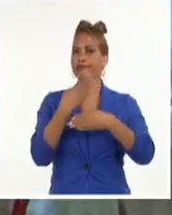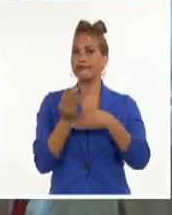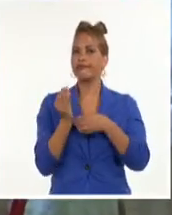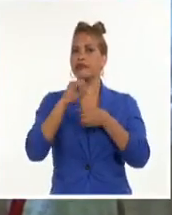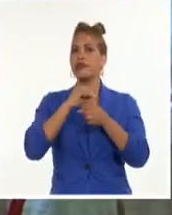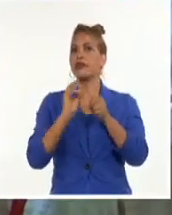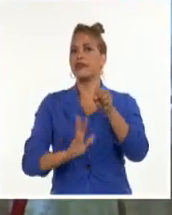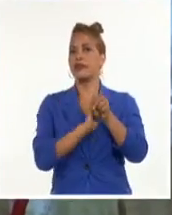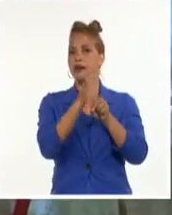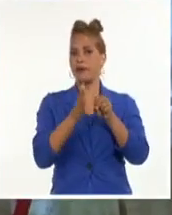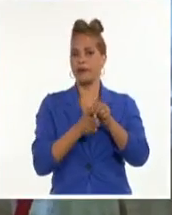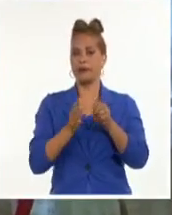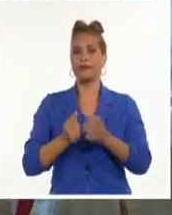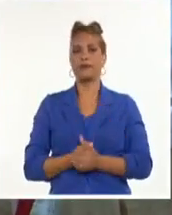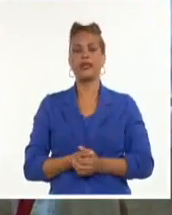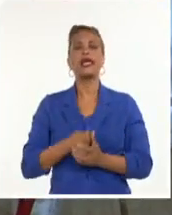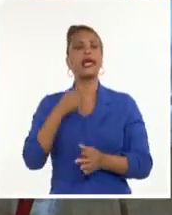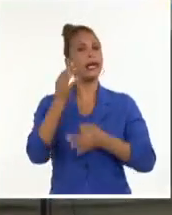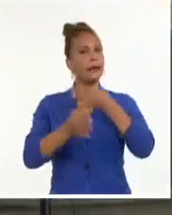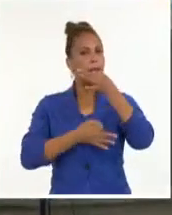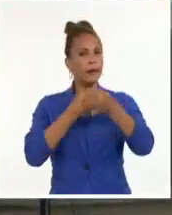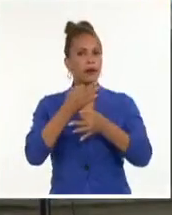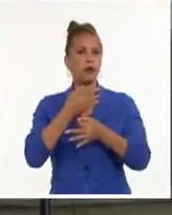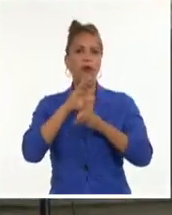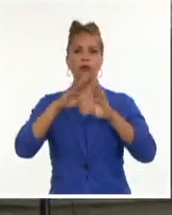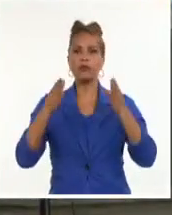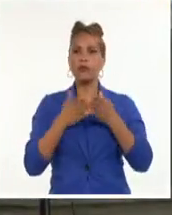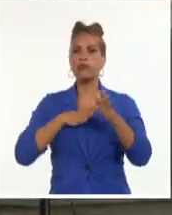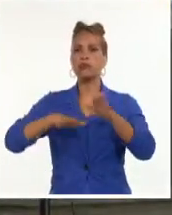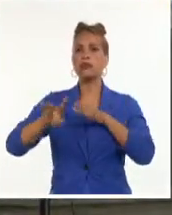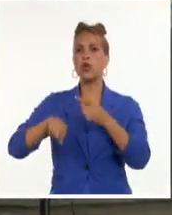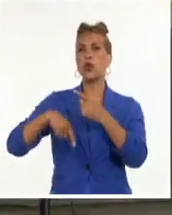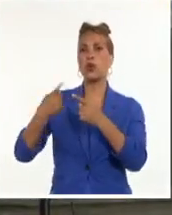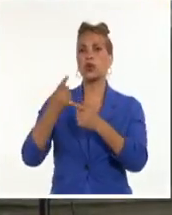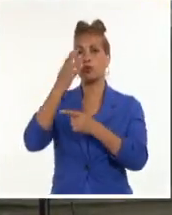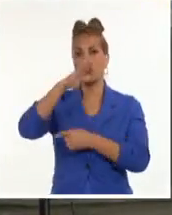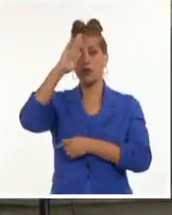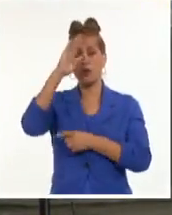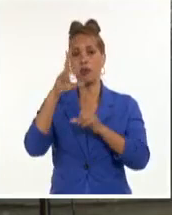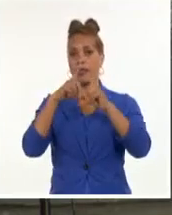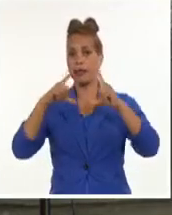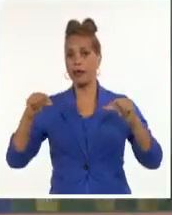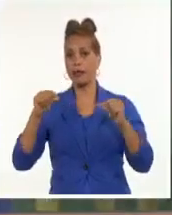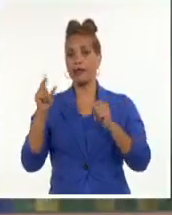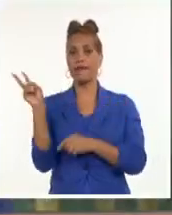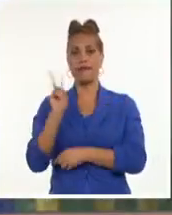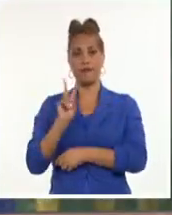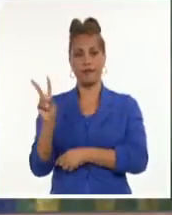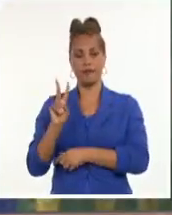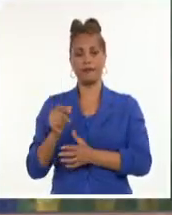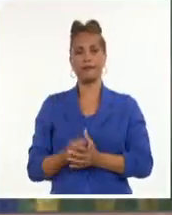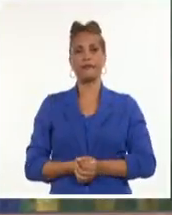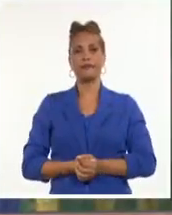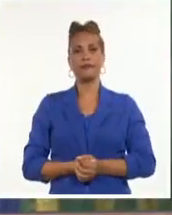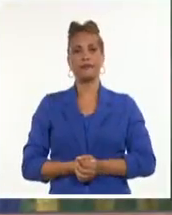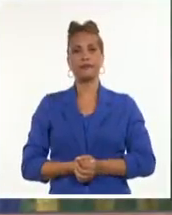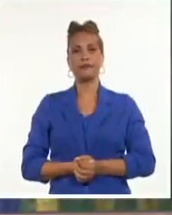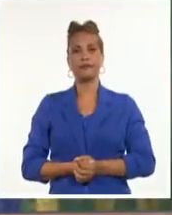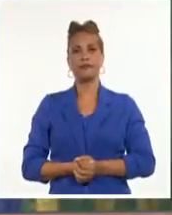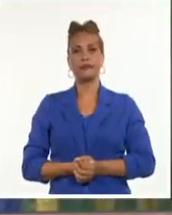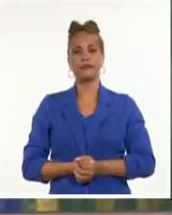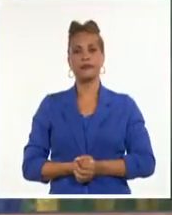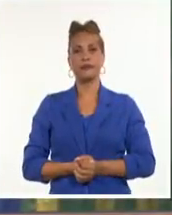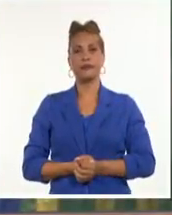pandemia. Sacha Llorenti hizo referencia también a las acciones contra Cuba, Nicaragua y Venezuela. Porque cuando se habla sobre todo de la